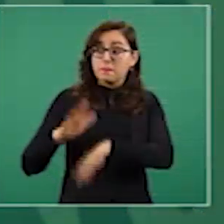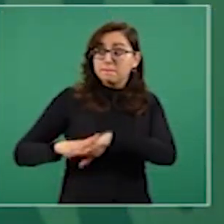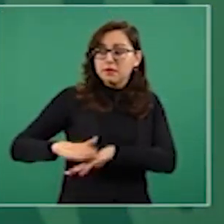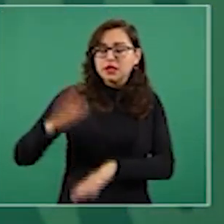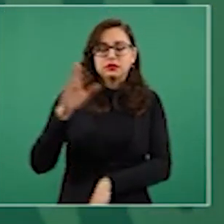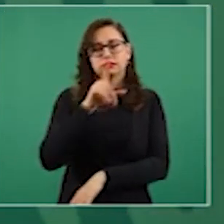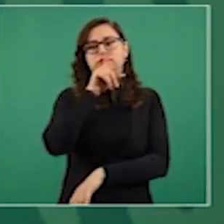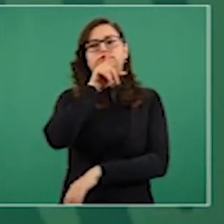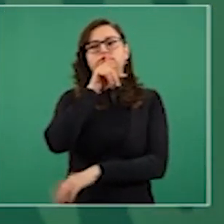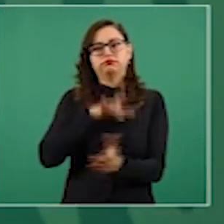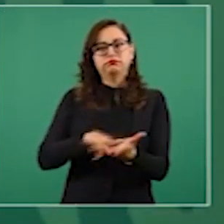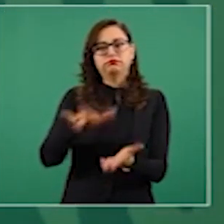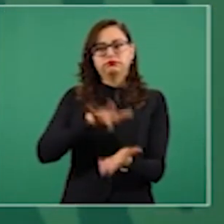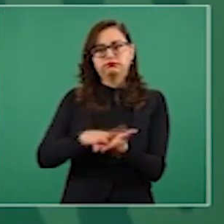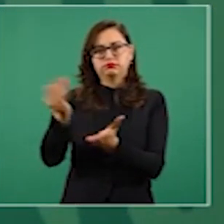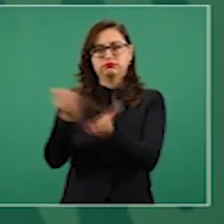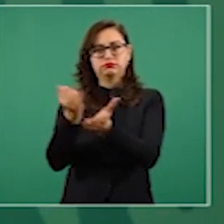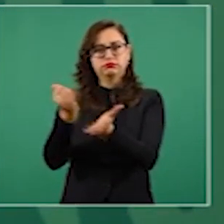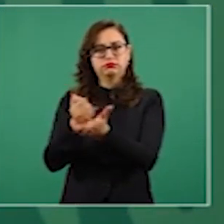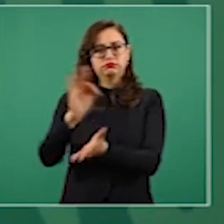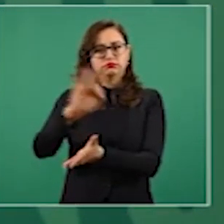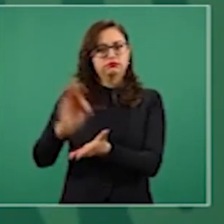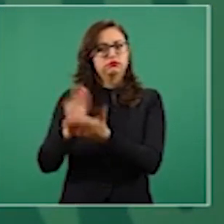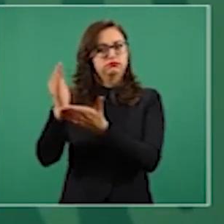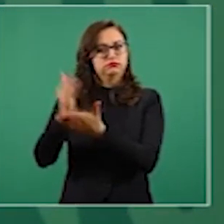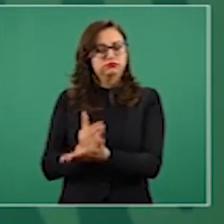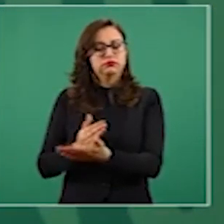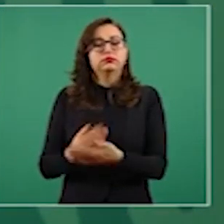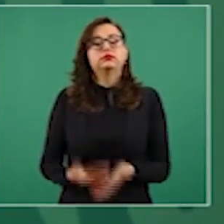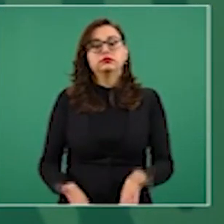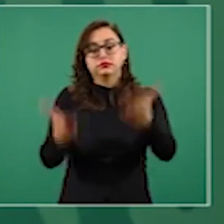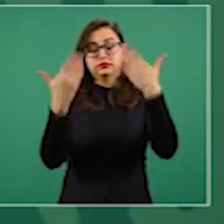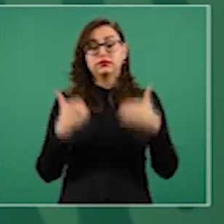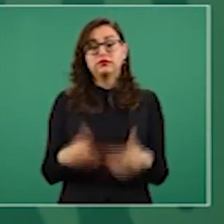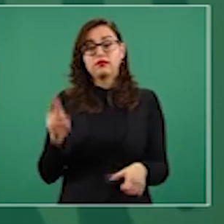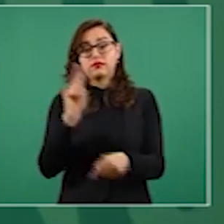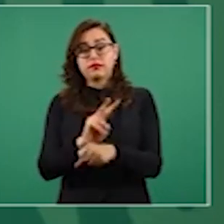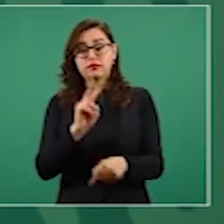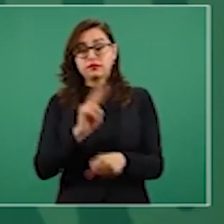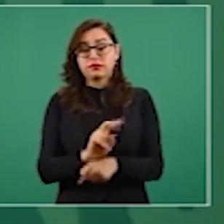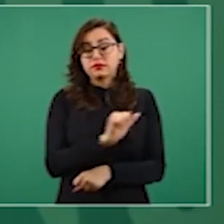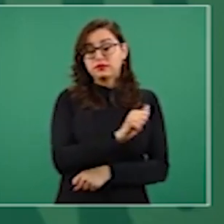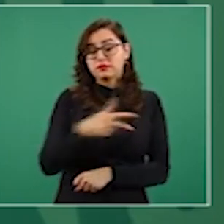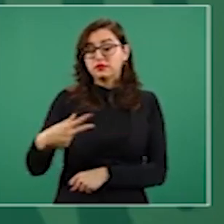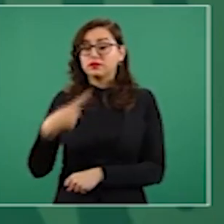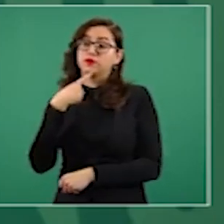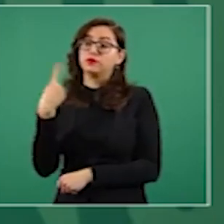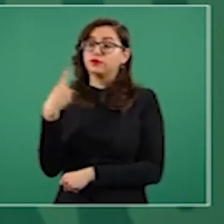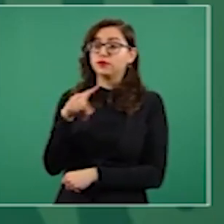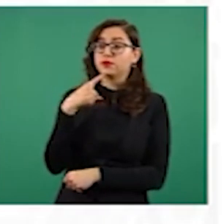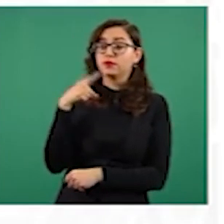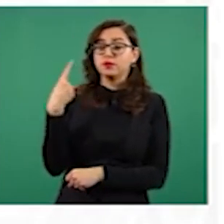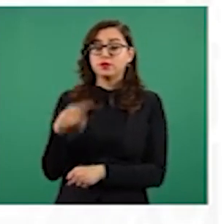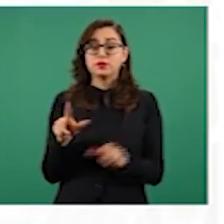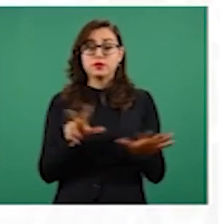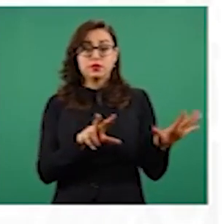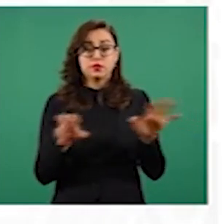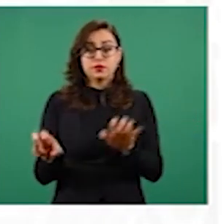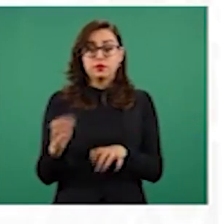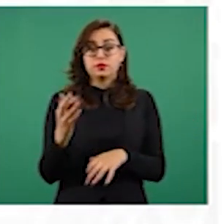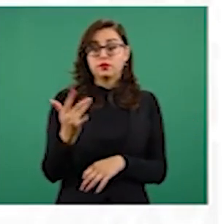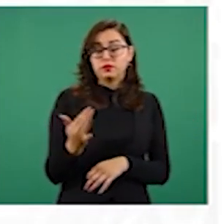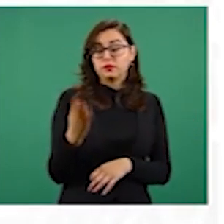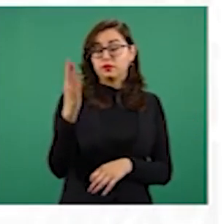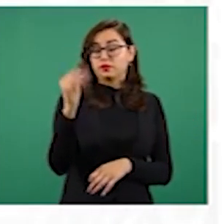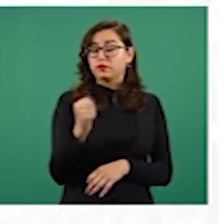En verificaciones, atendimos precisamente a través de la app de Litro por Litro, 859 denuncias,